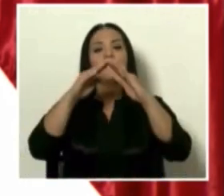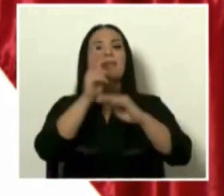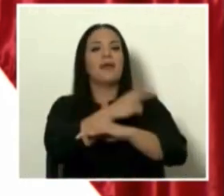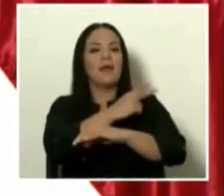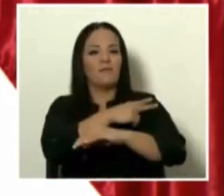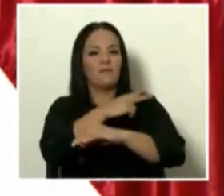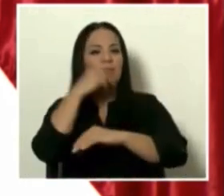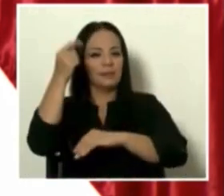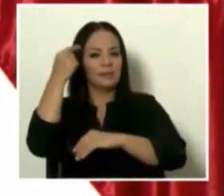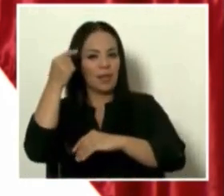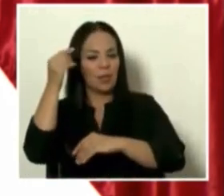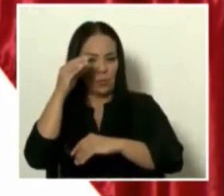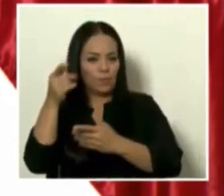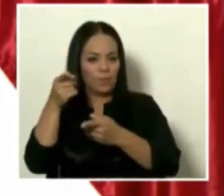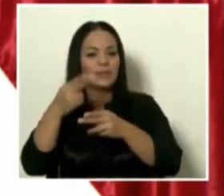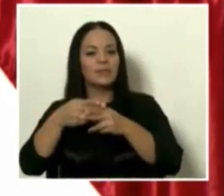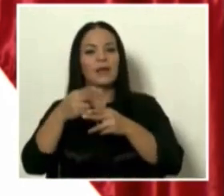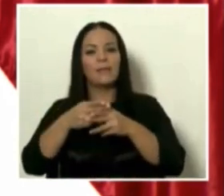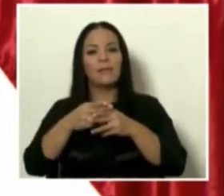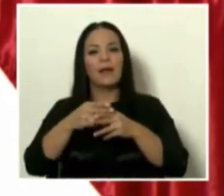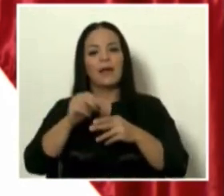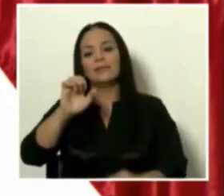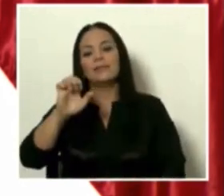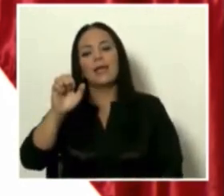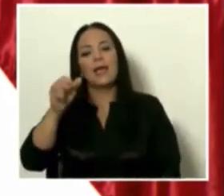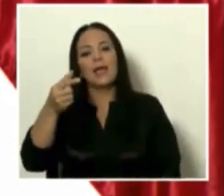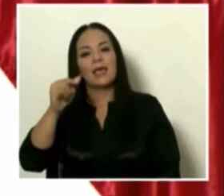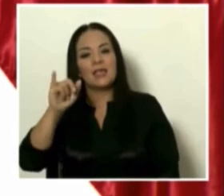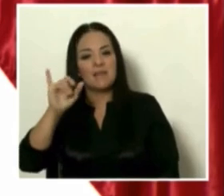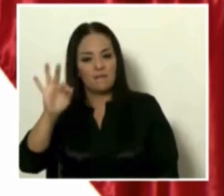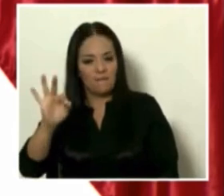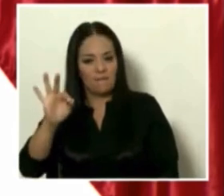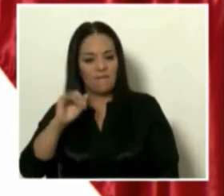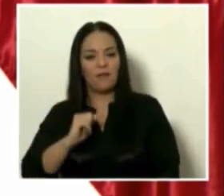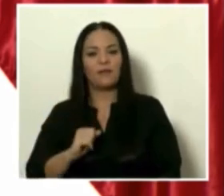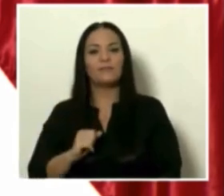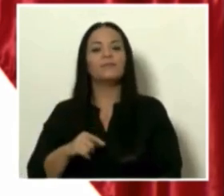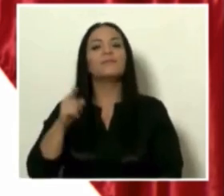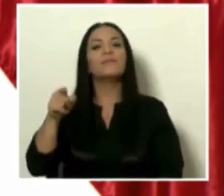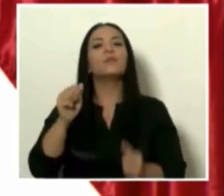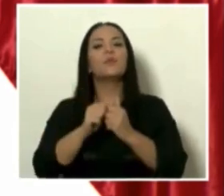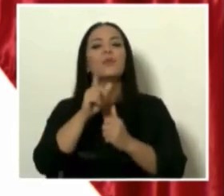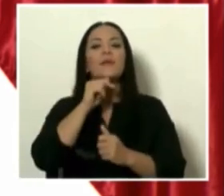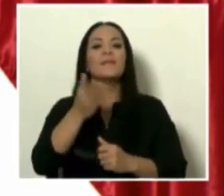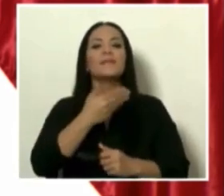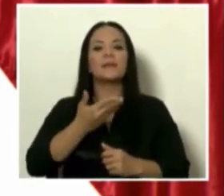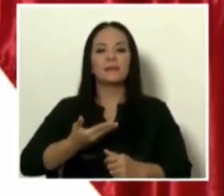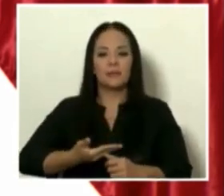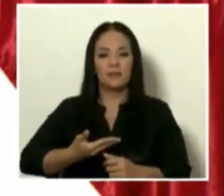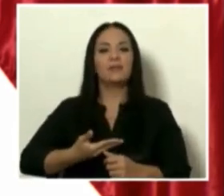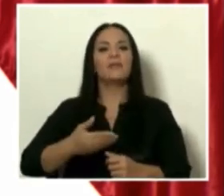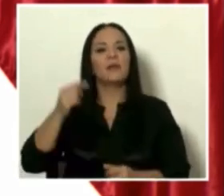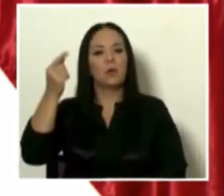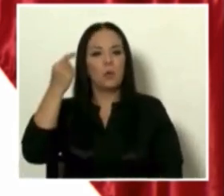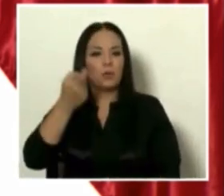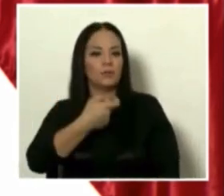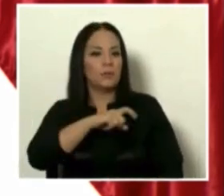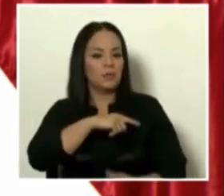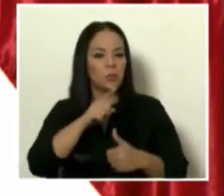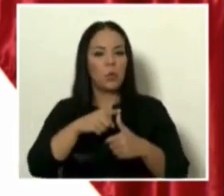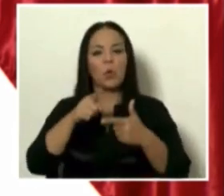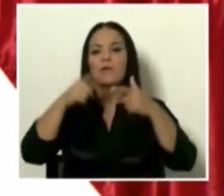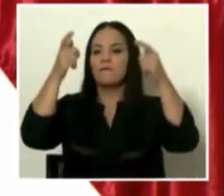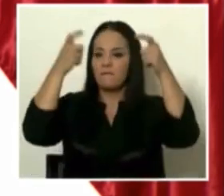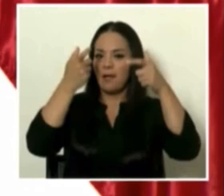Gobierno, que se llama la CEGIF. Eso es con el presidente del gobierno español, el rey de España, y